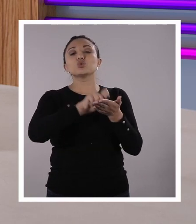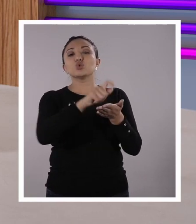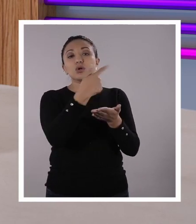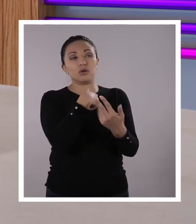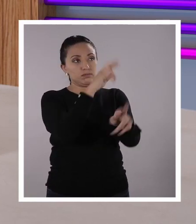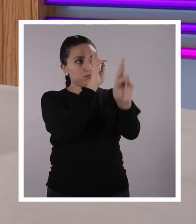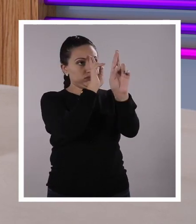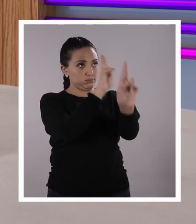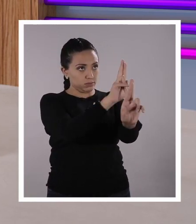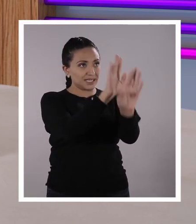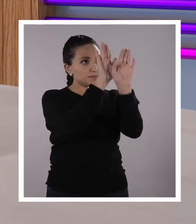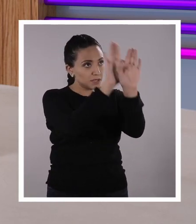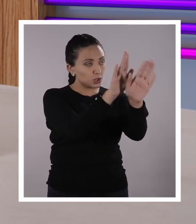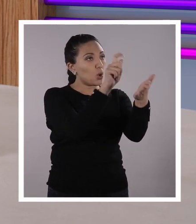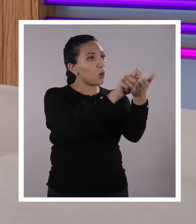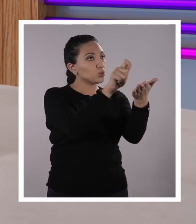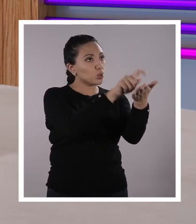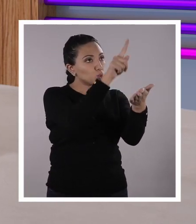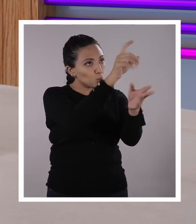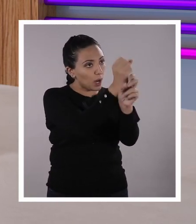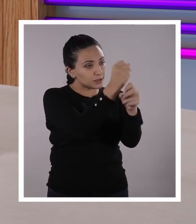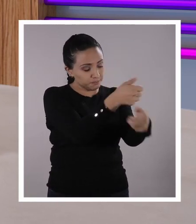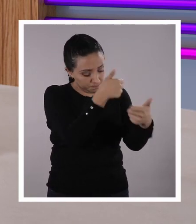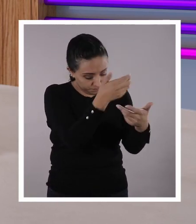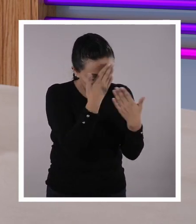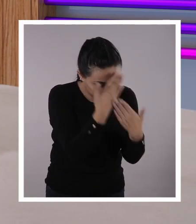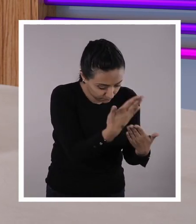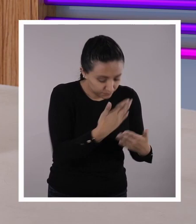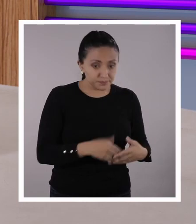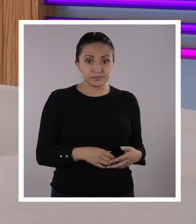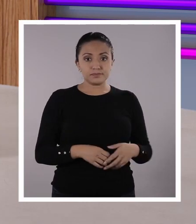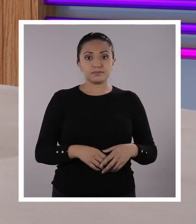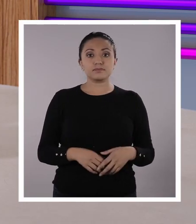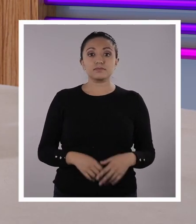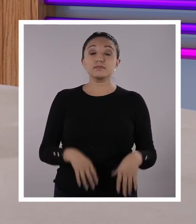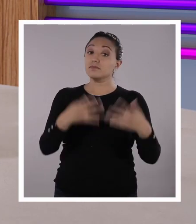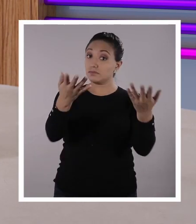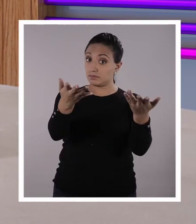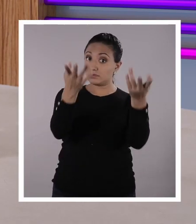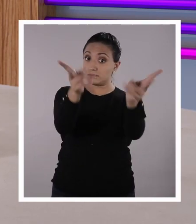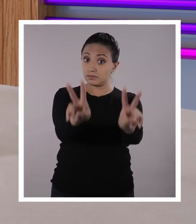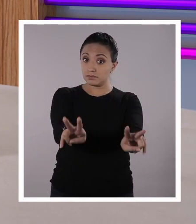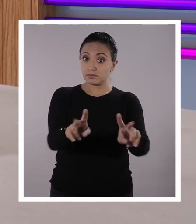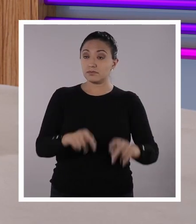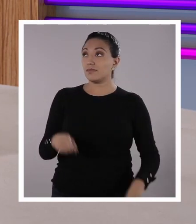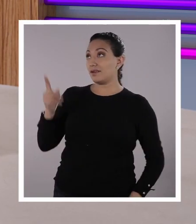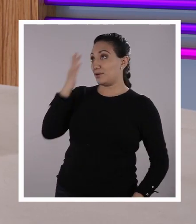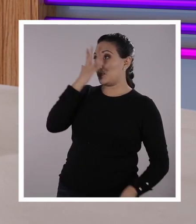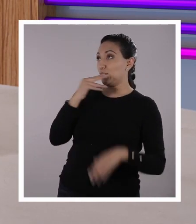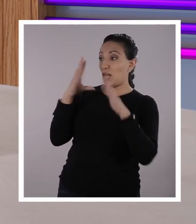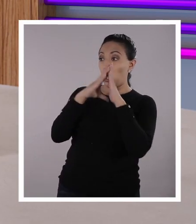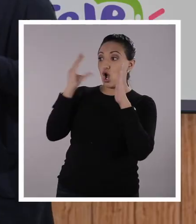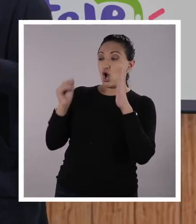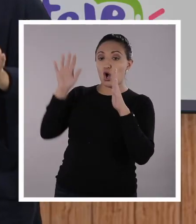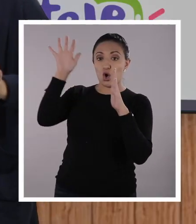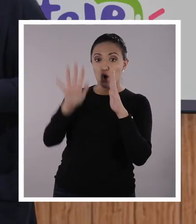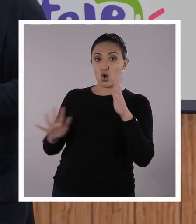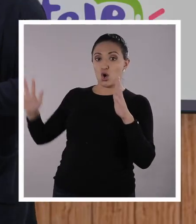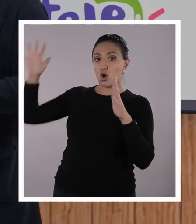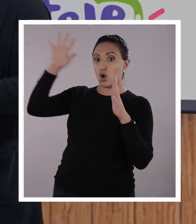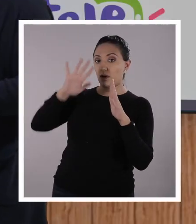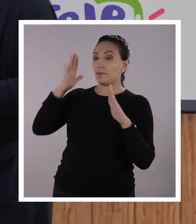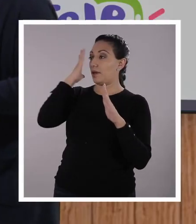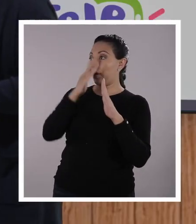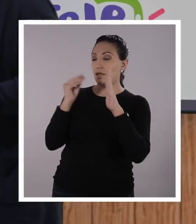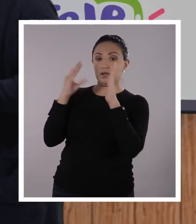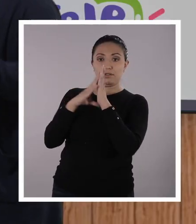reconocer quién es el autor. Perfecto, me parece totalmente justo. Y lo que sí tengo que decirte es que te quedó perfecta la réplica, salió súper